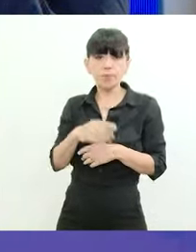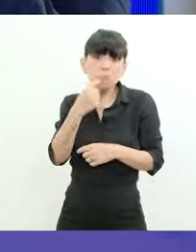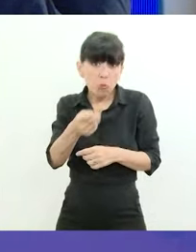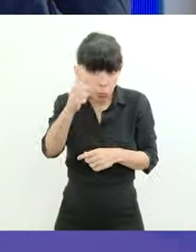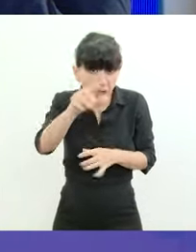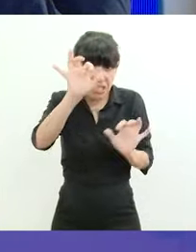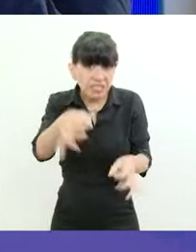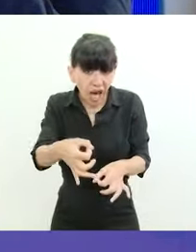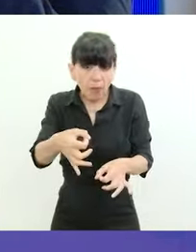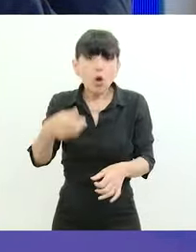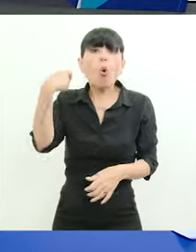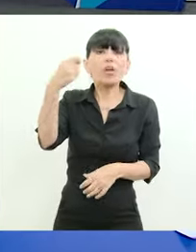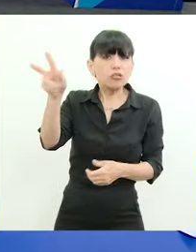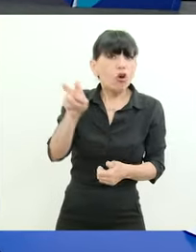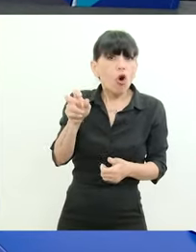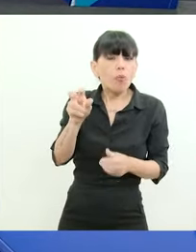cuánto cobran